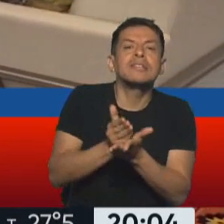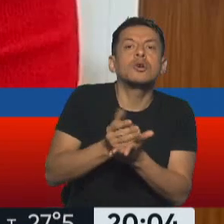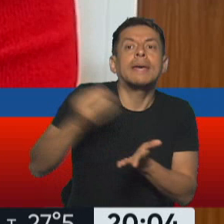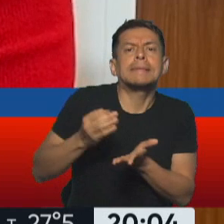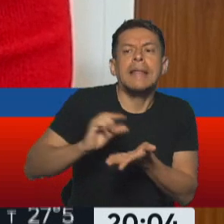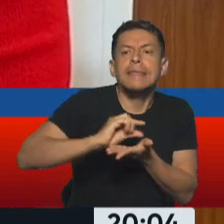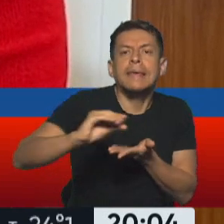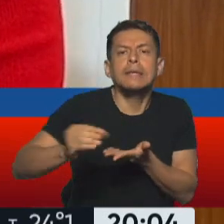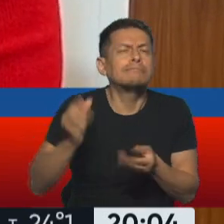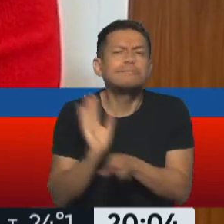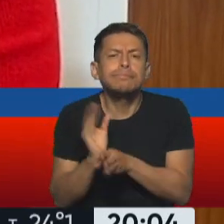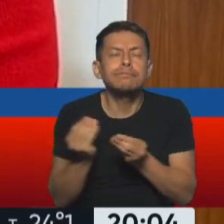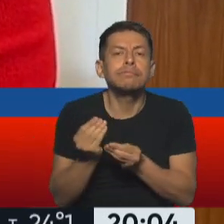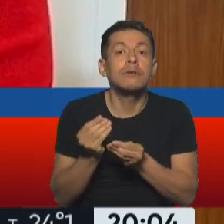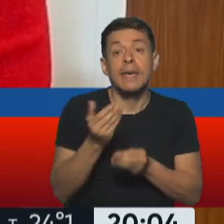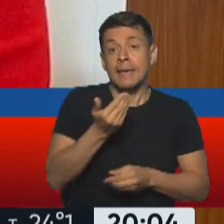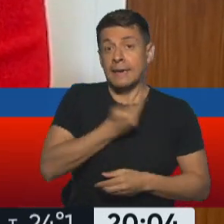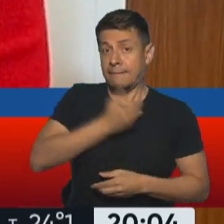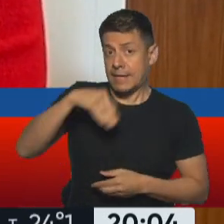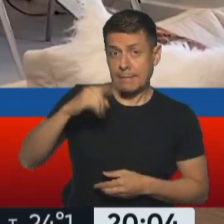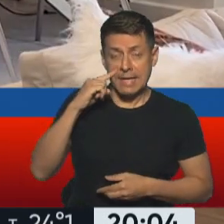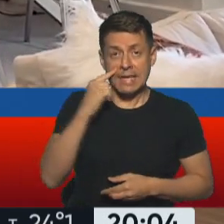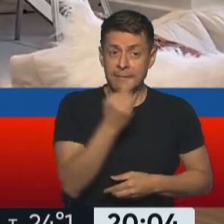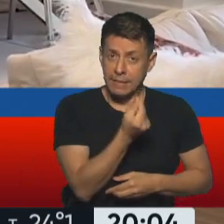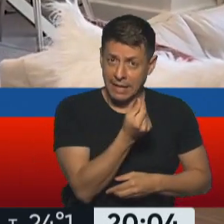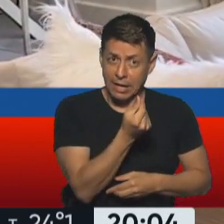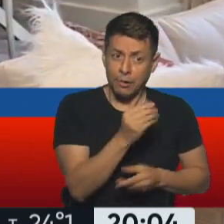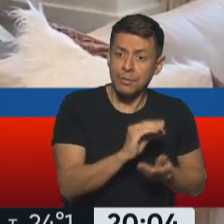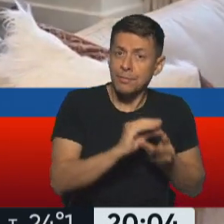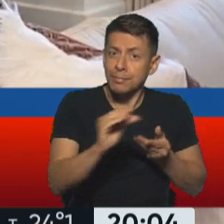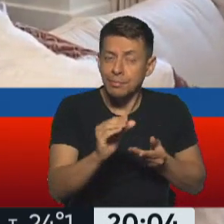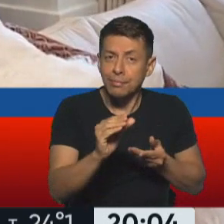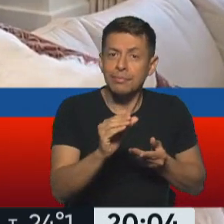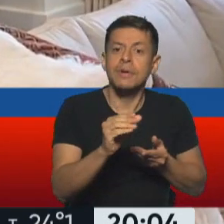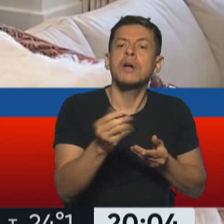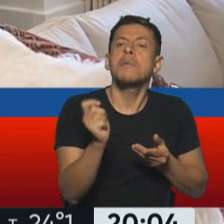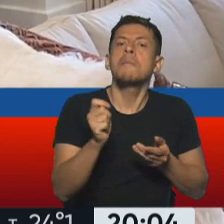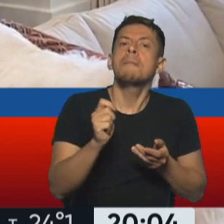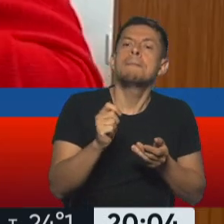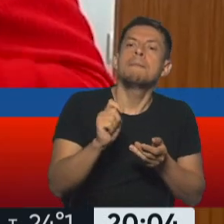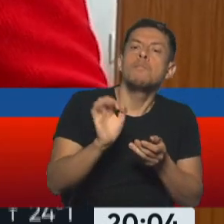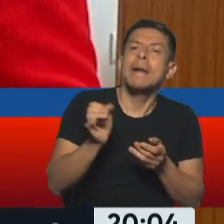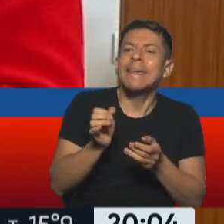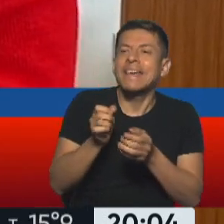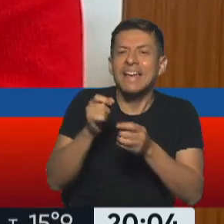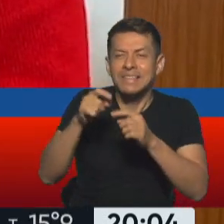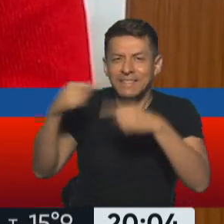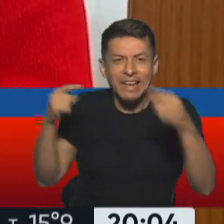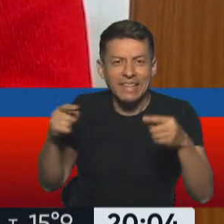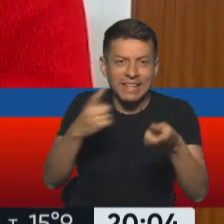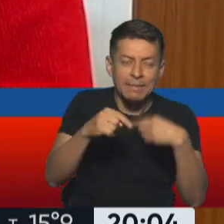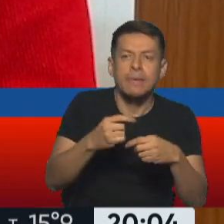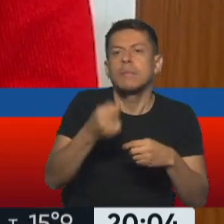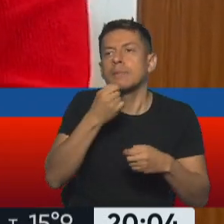se trata de activos del Fondo Monetario que se cambian luego por alguna de las principales monedas que se utilizan en el comercio internacional, por ejemplo el